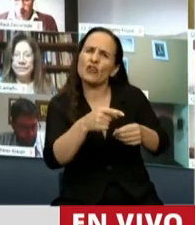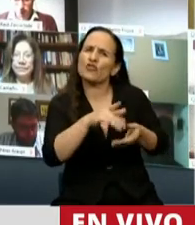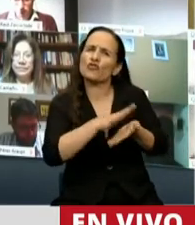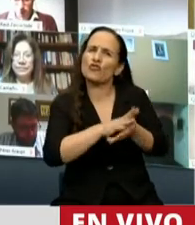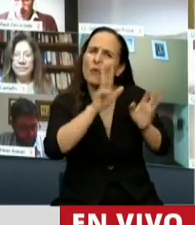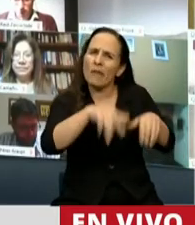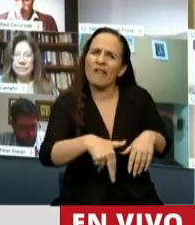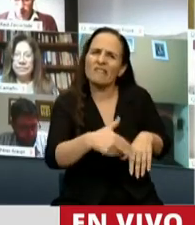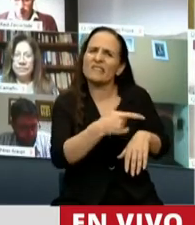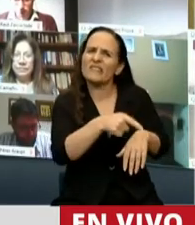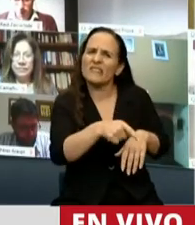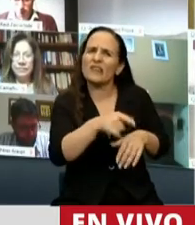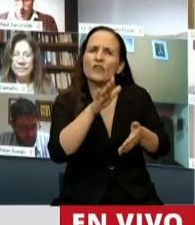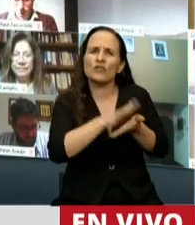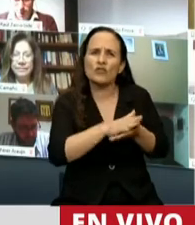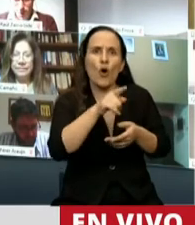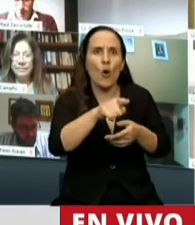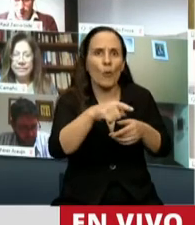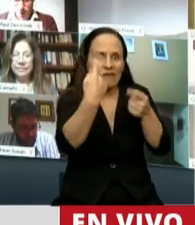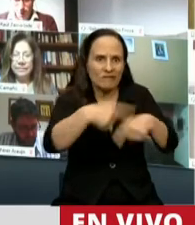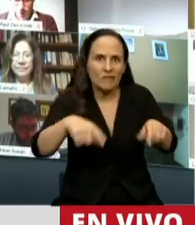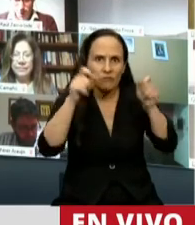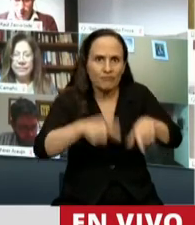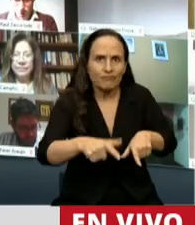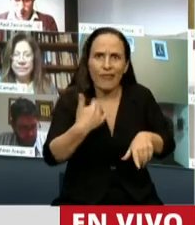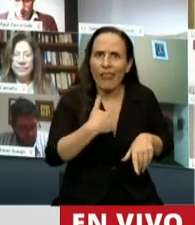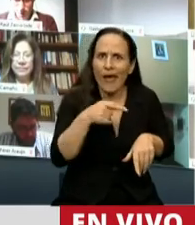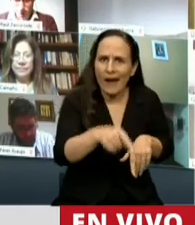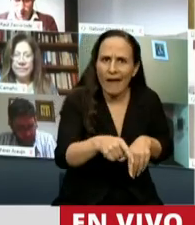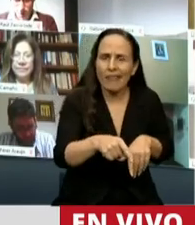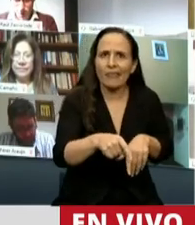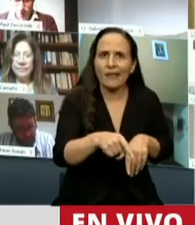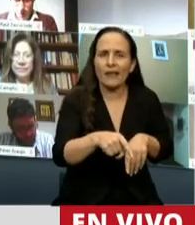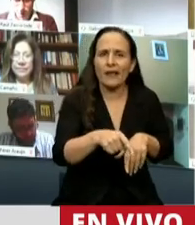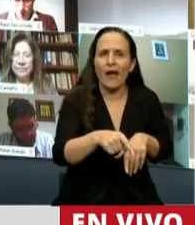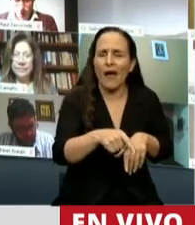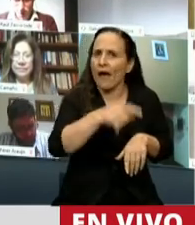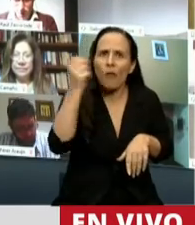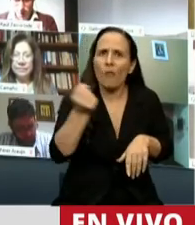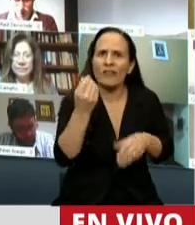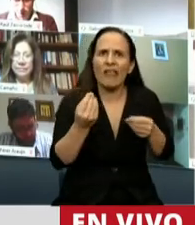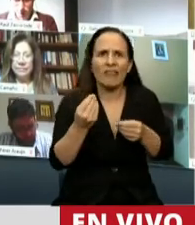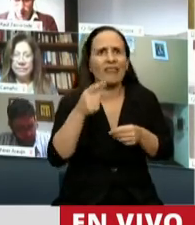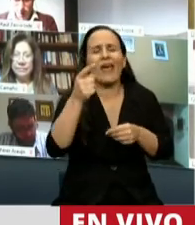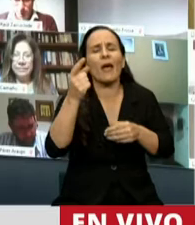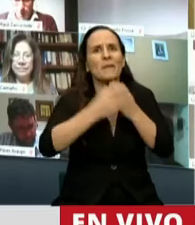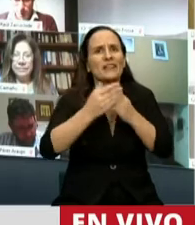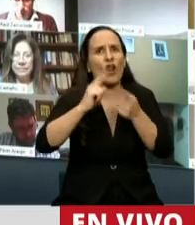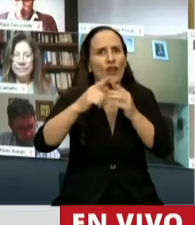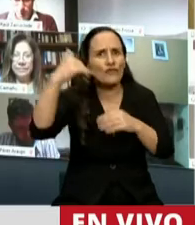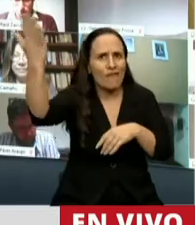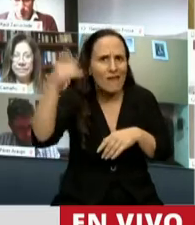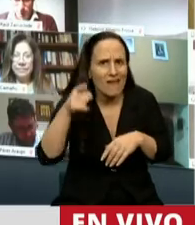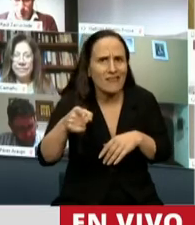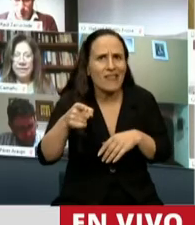política profesional de los mejores recursos del Estado argentino, la tarea formal de la Cancillería en la Dirección